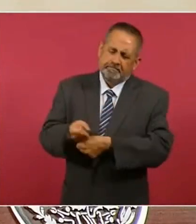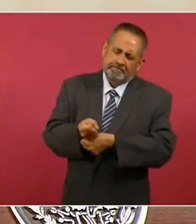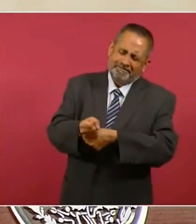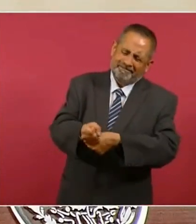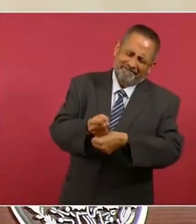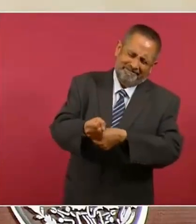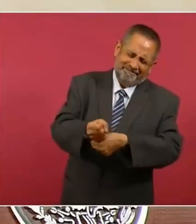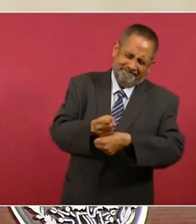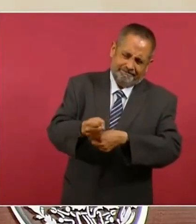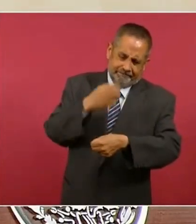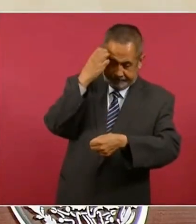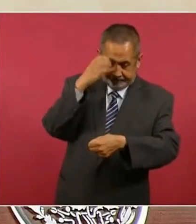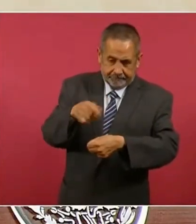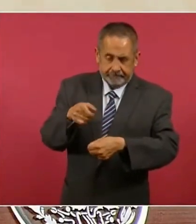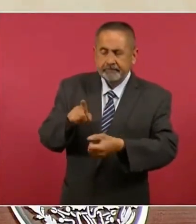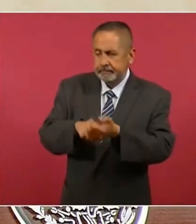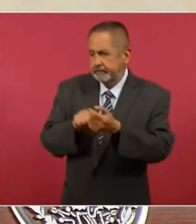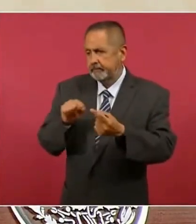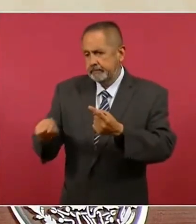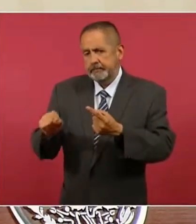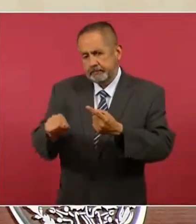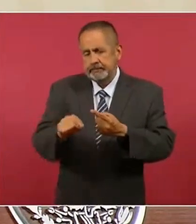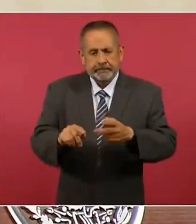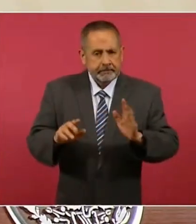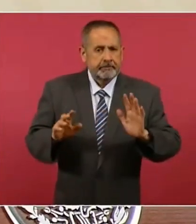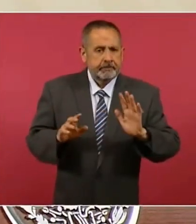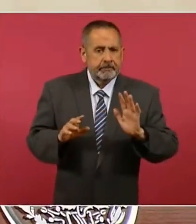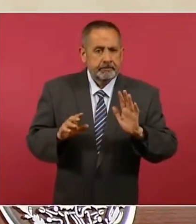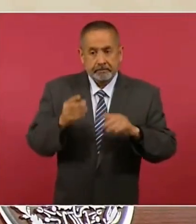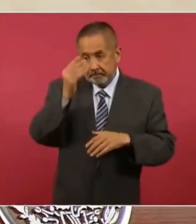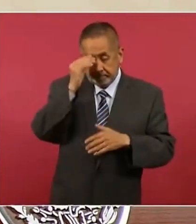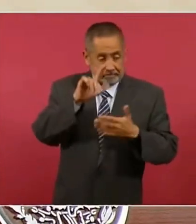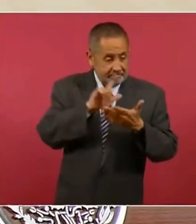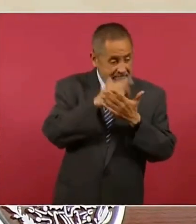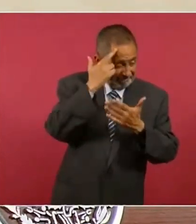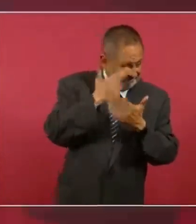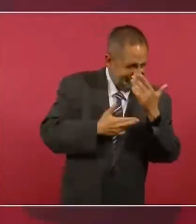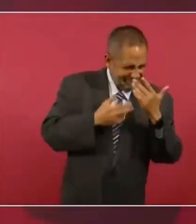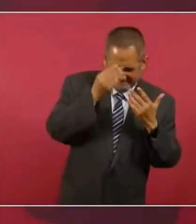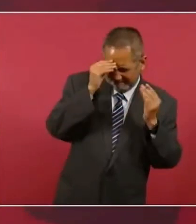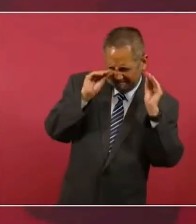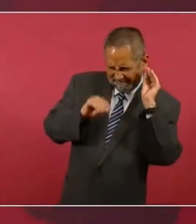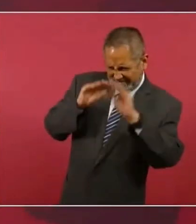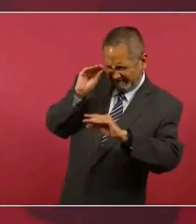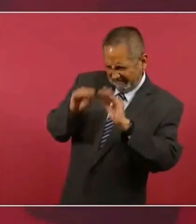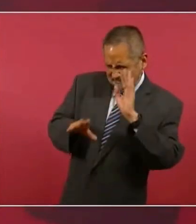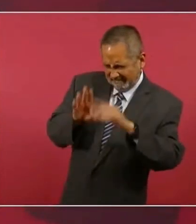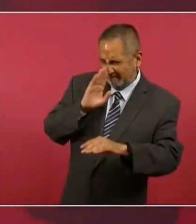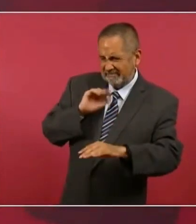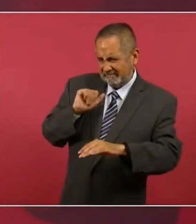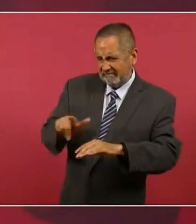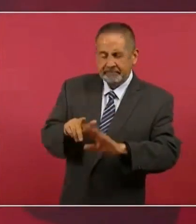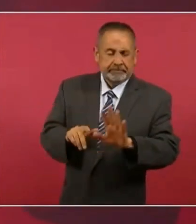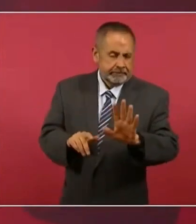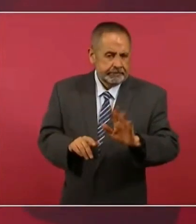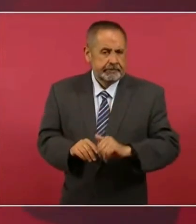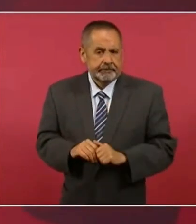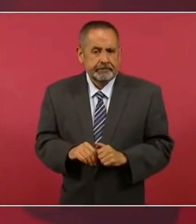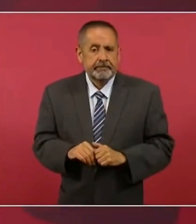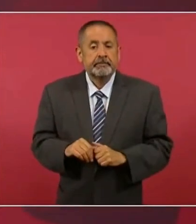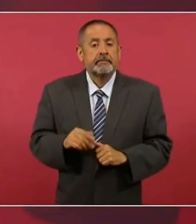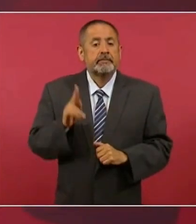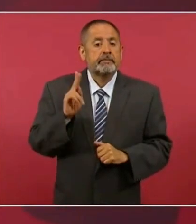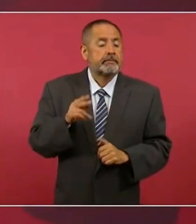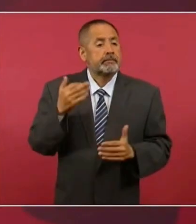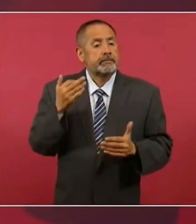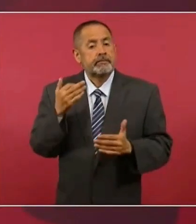y que les fabricaron delitos, pero que o no tienen